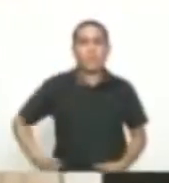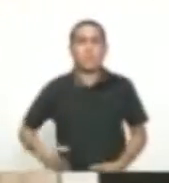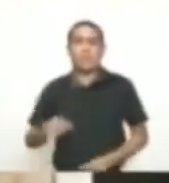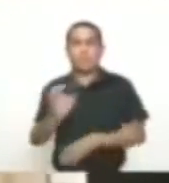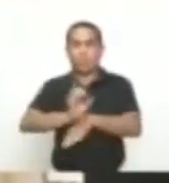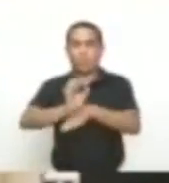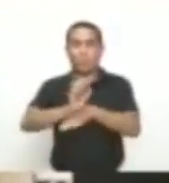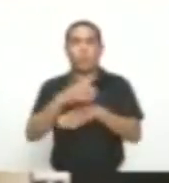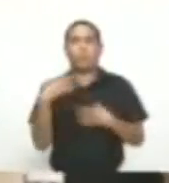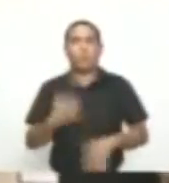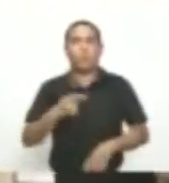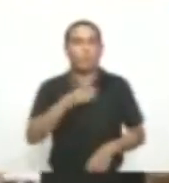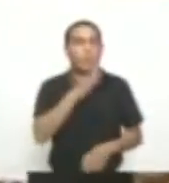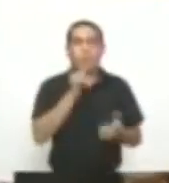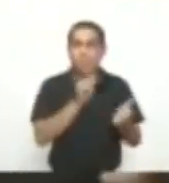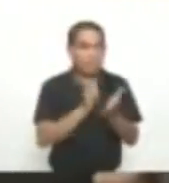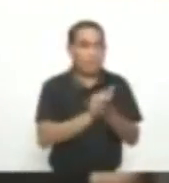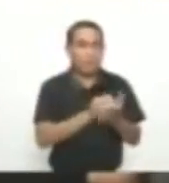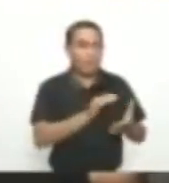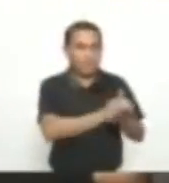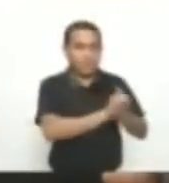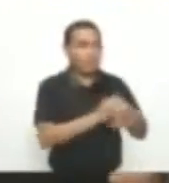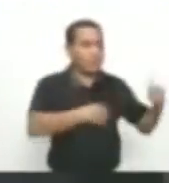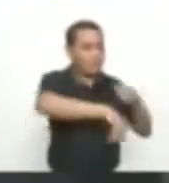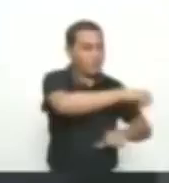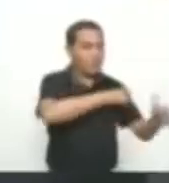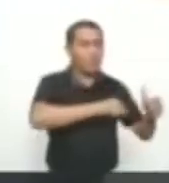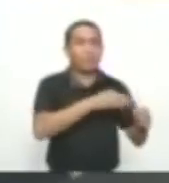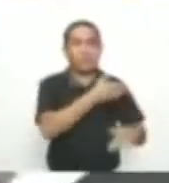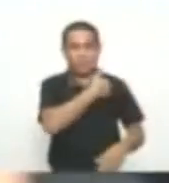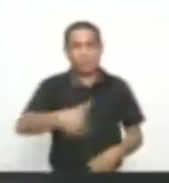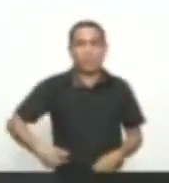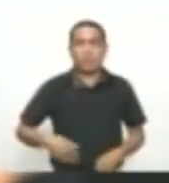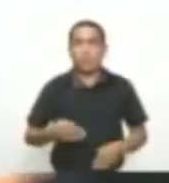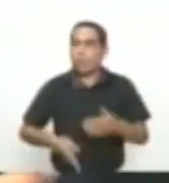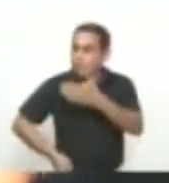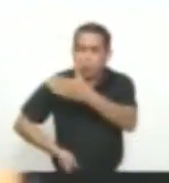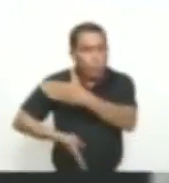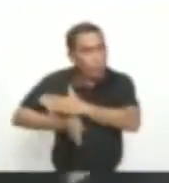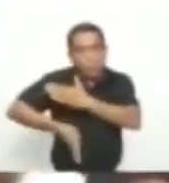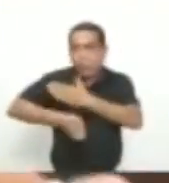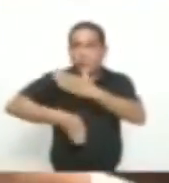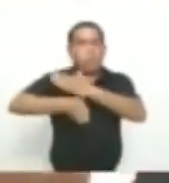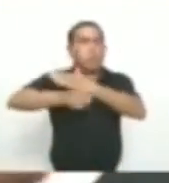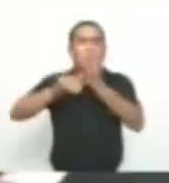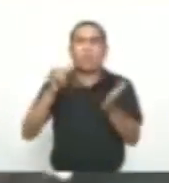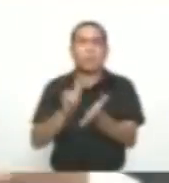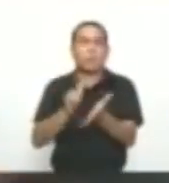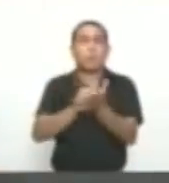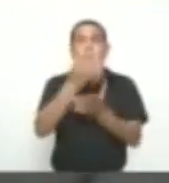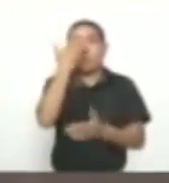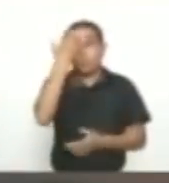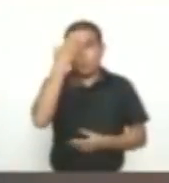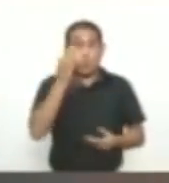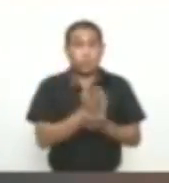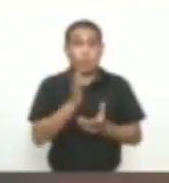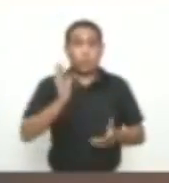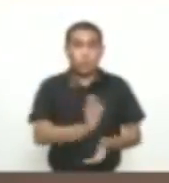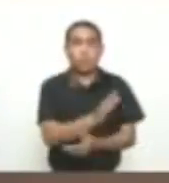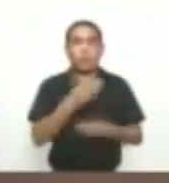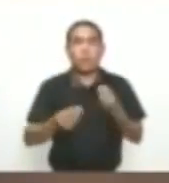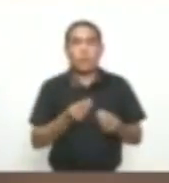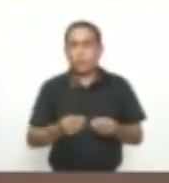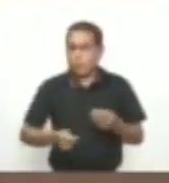Compartidario Del saliente Rafael Correa Tiene como prioridad Continuar con su legado Ya que en su agenda De gobierno Primará la